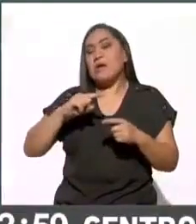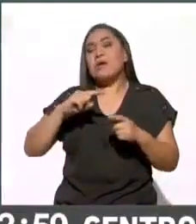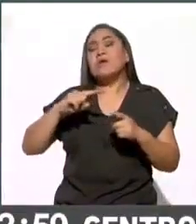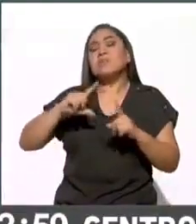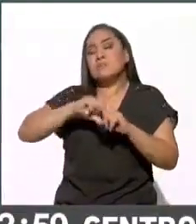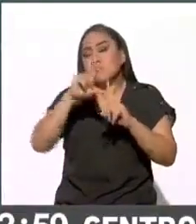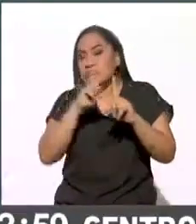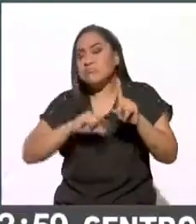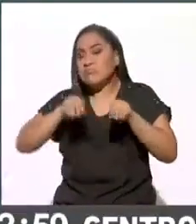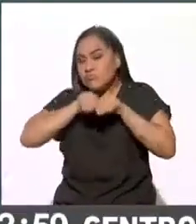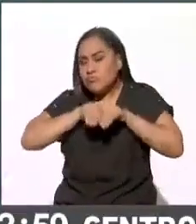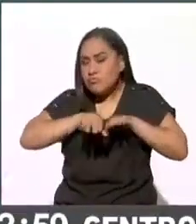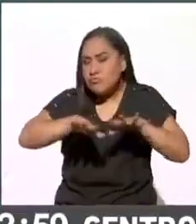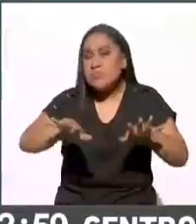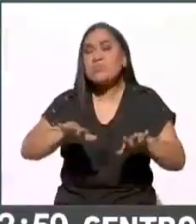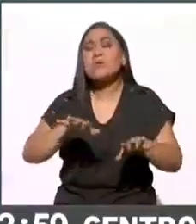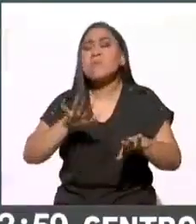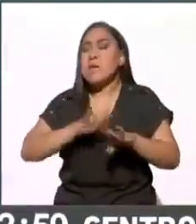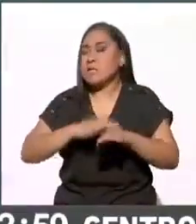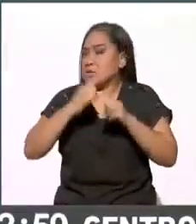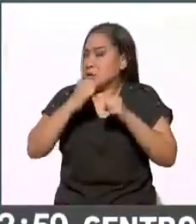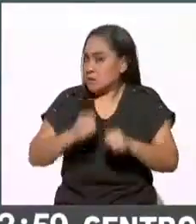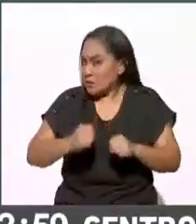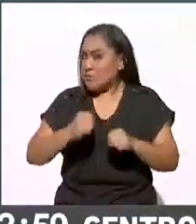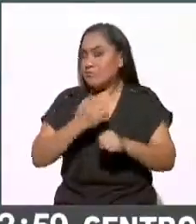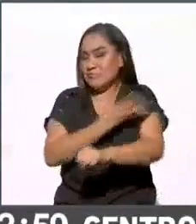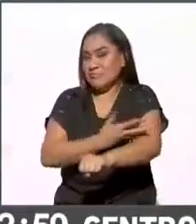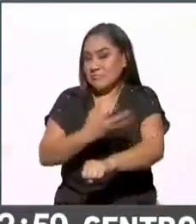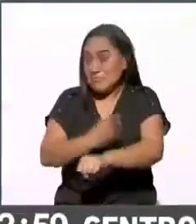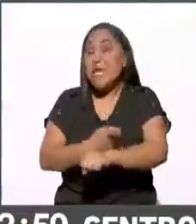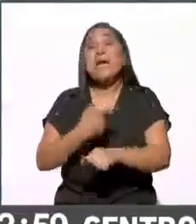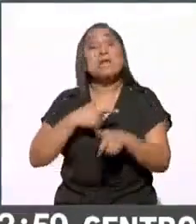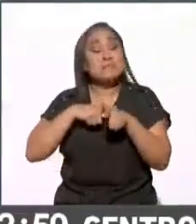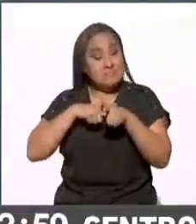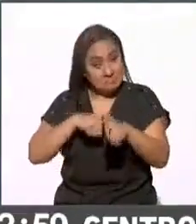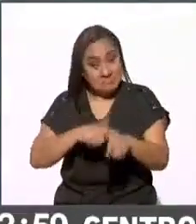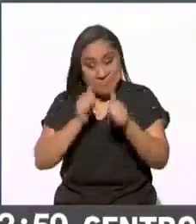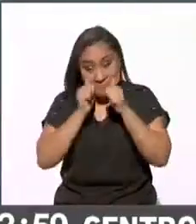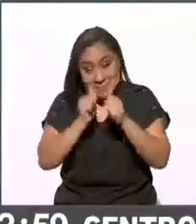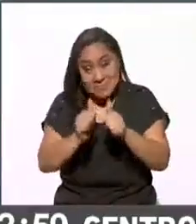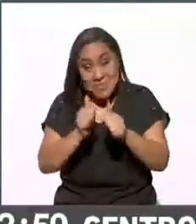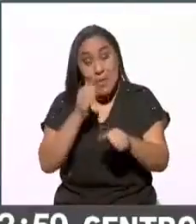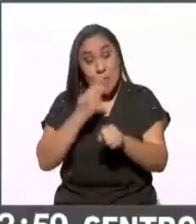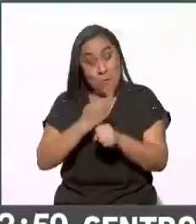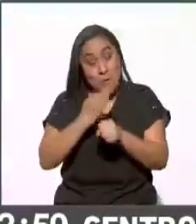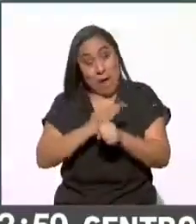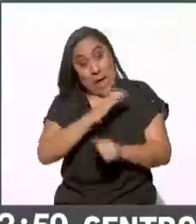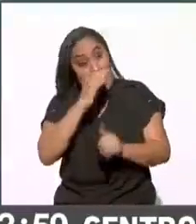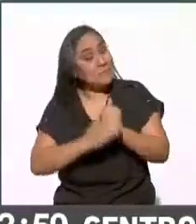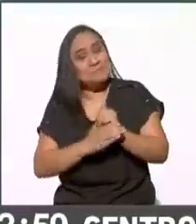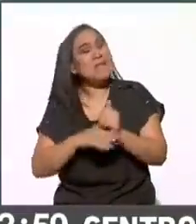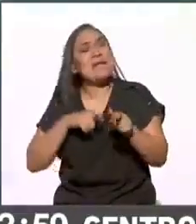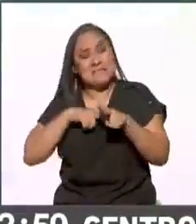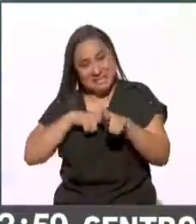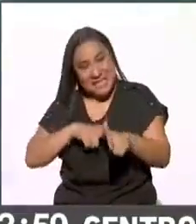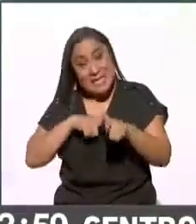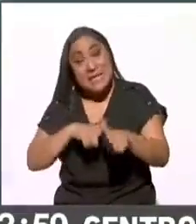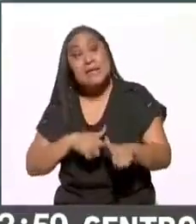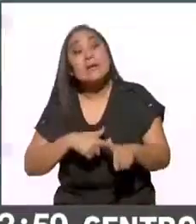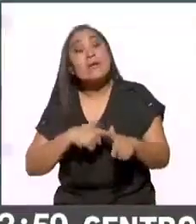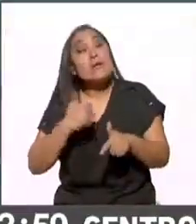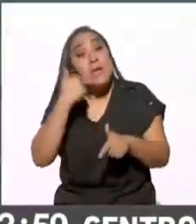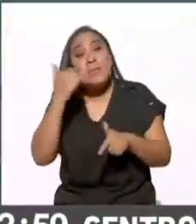la mejor información, la más confiable y la más verificada. Y vamos a estar muy atentos ahora porque ahora esto no se acaba hasta que se acaba. Ahora vamos a ver la